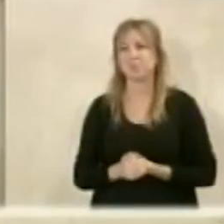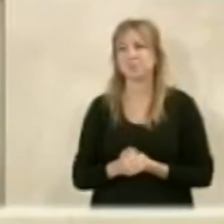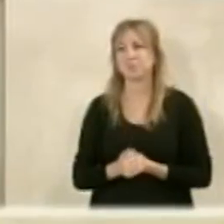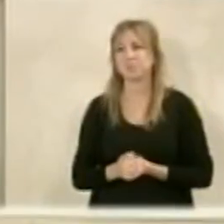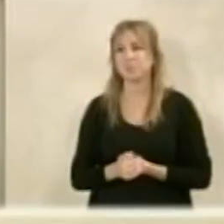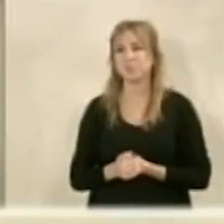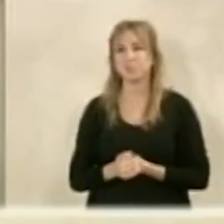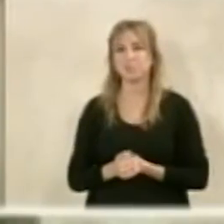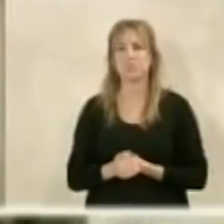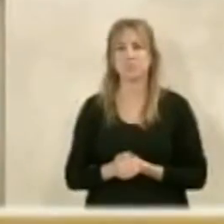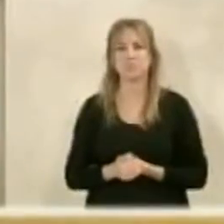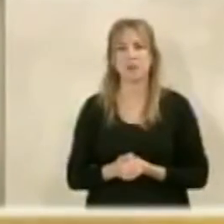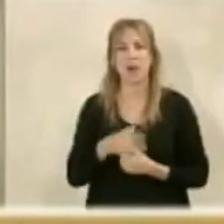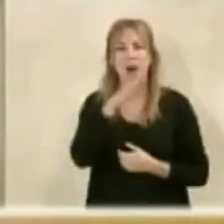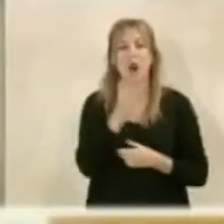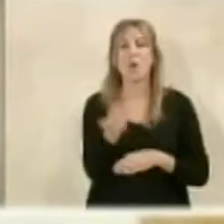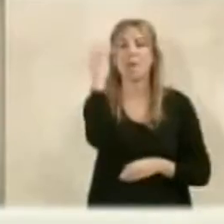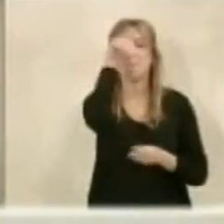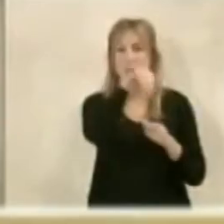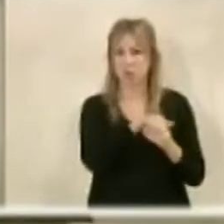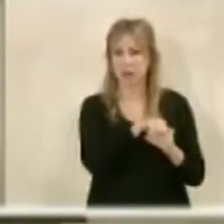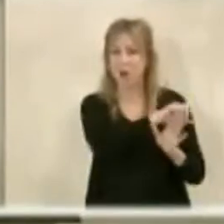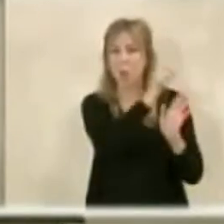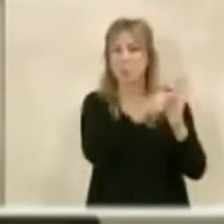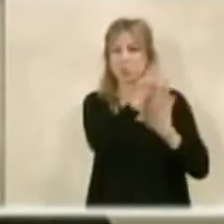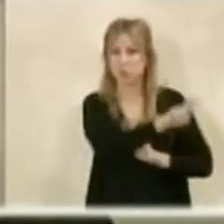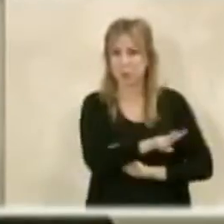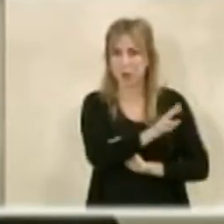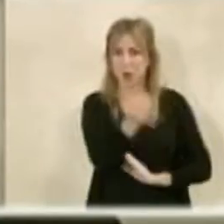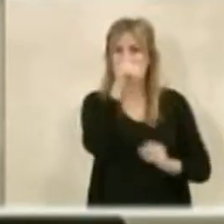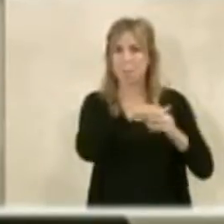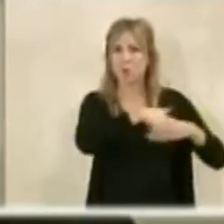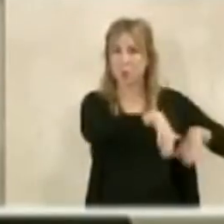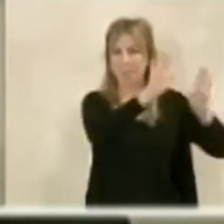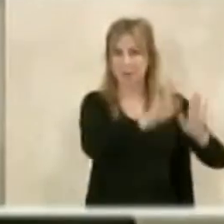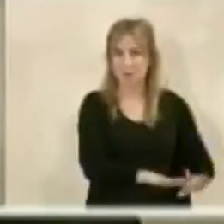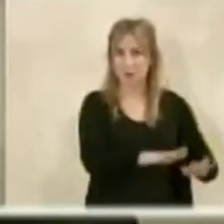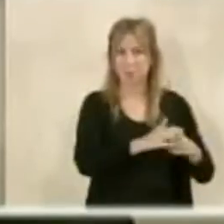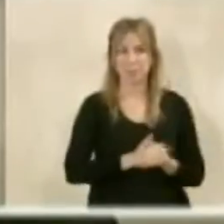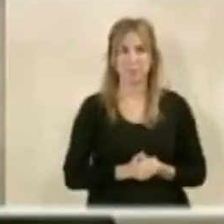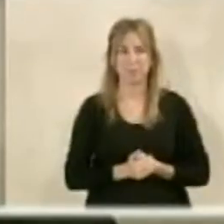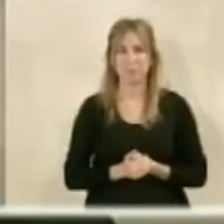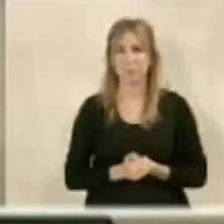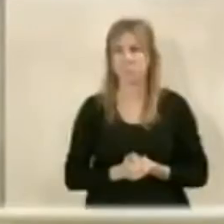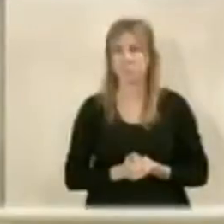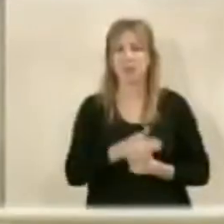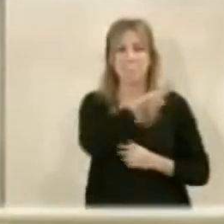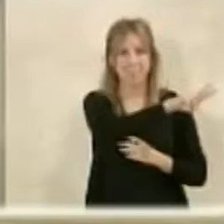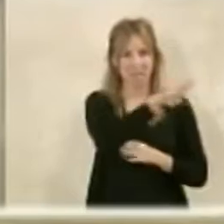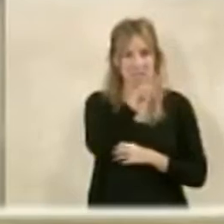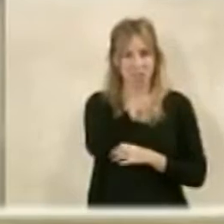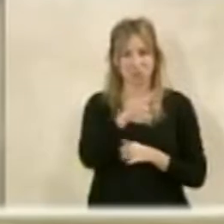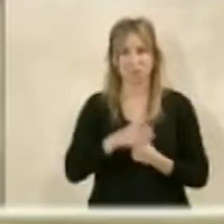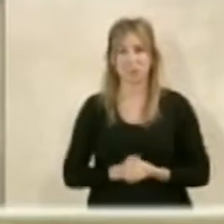votar este punto número dos. Voto a favor. A favor, 22.